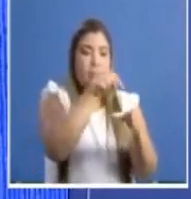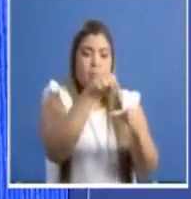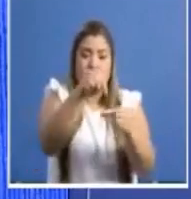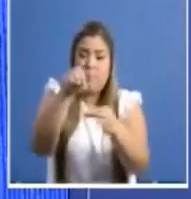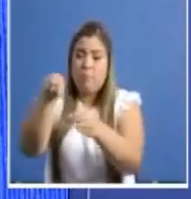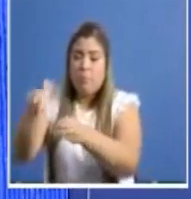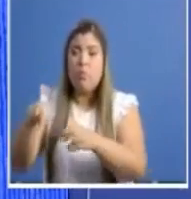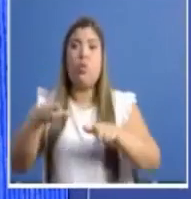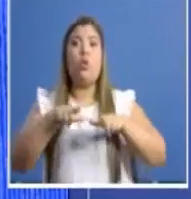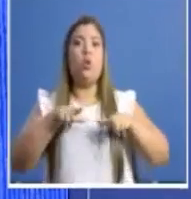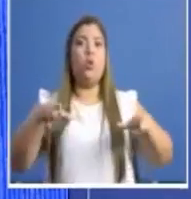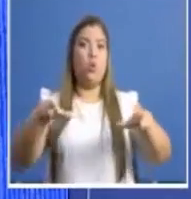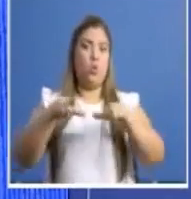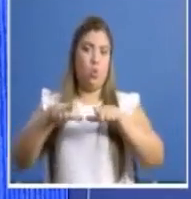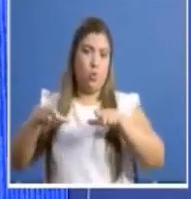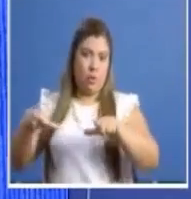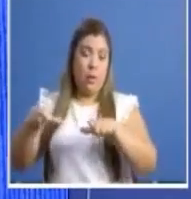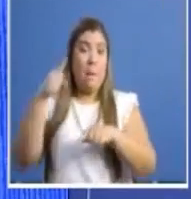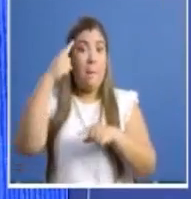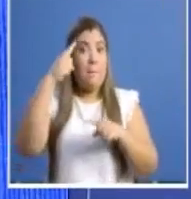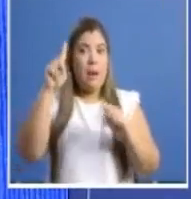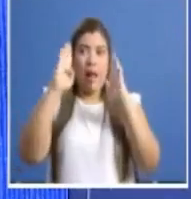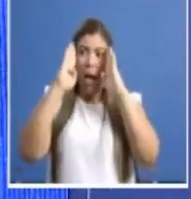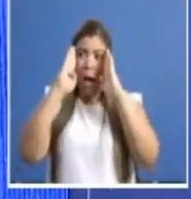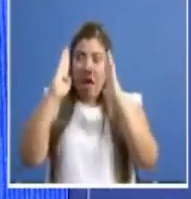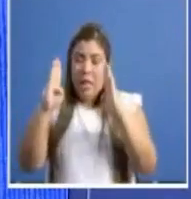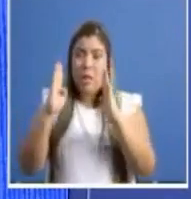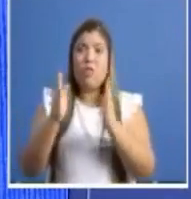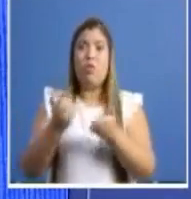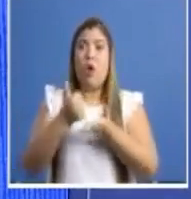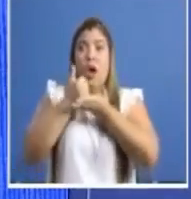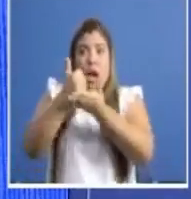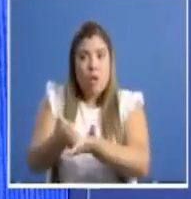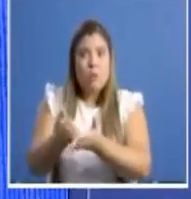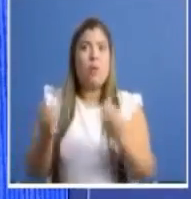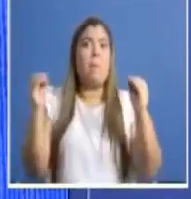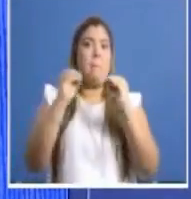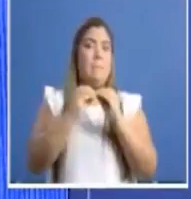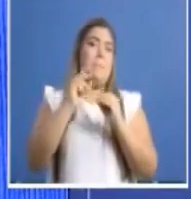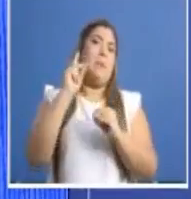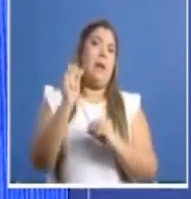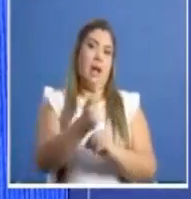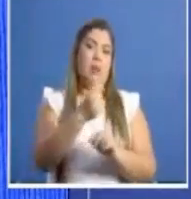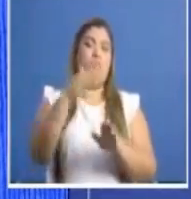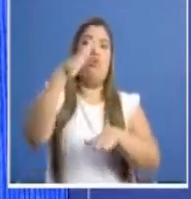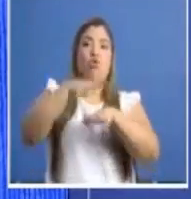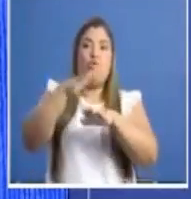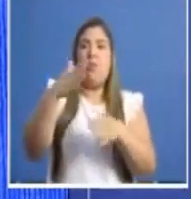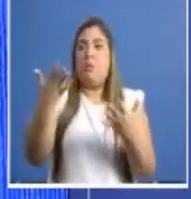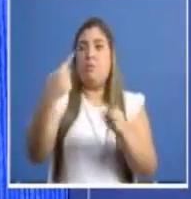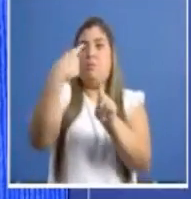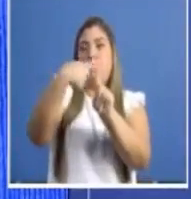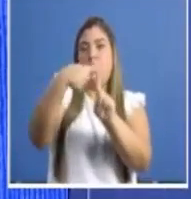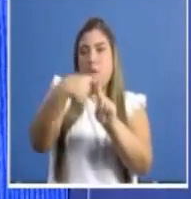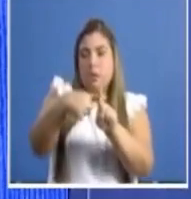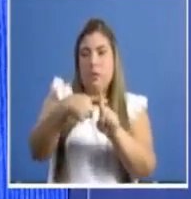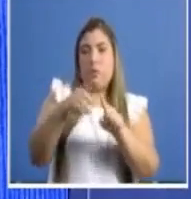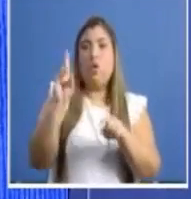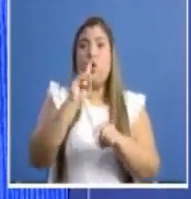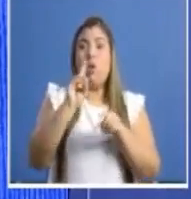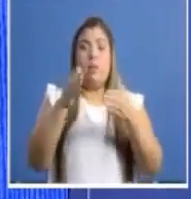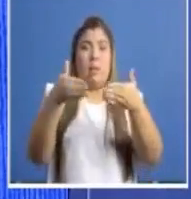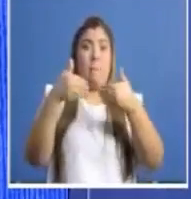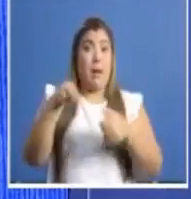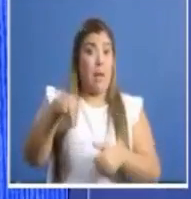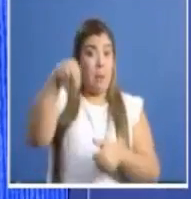capital y así dar atención oportuna a quienes resulten positivos en la región de Panamá Norte,